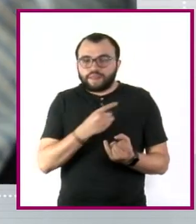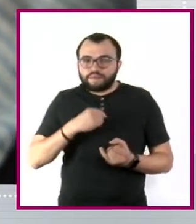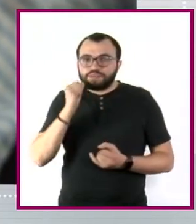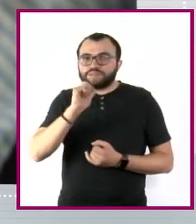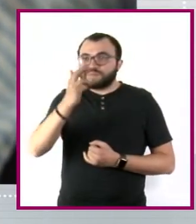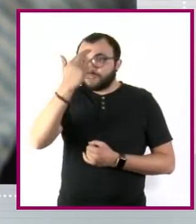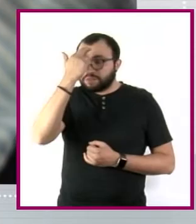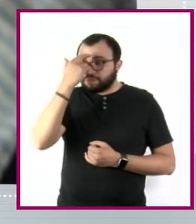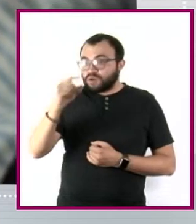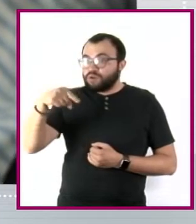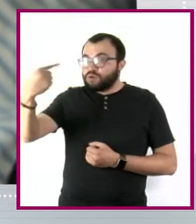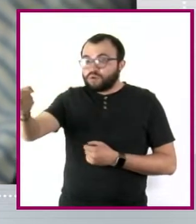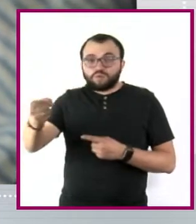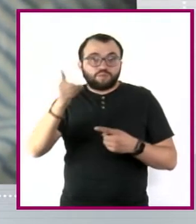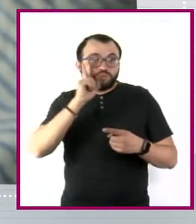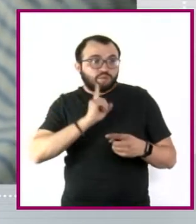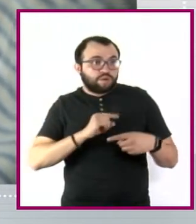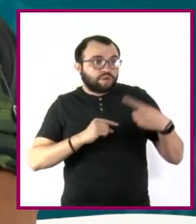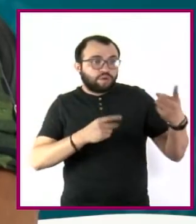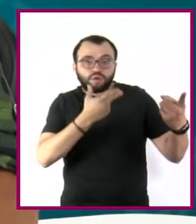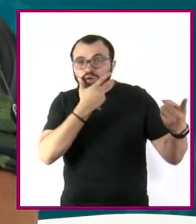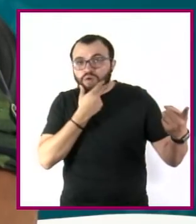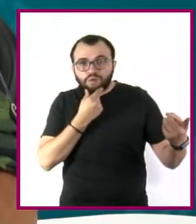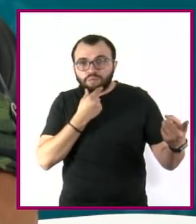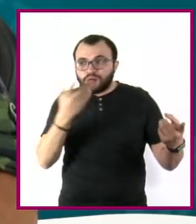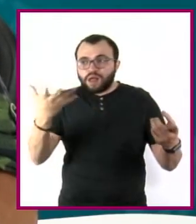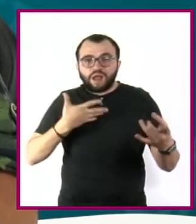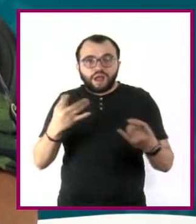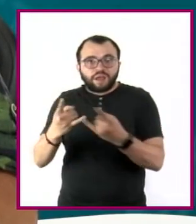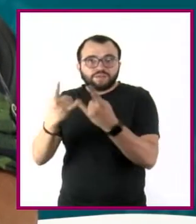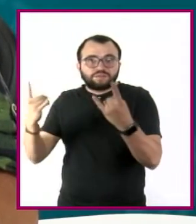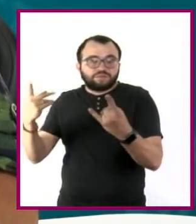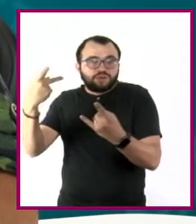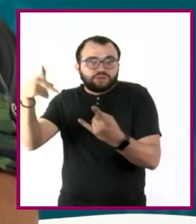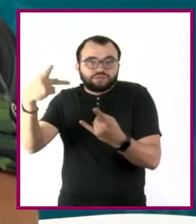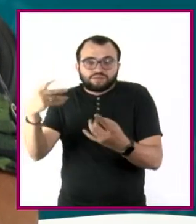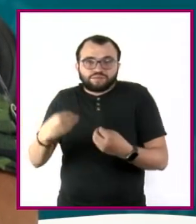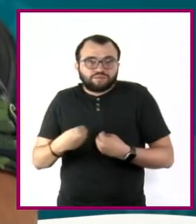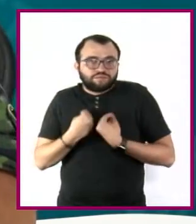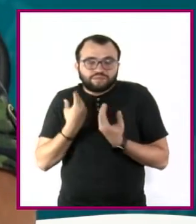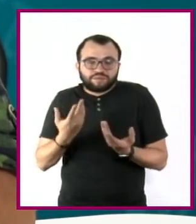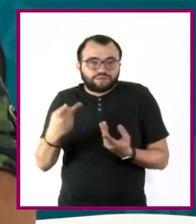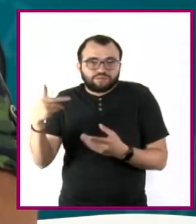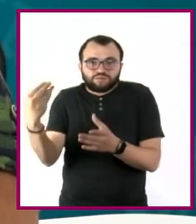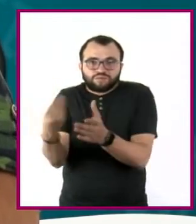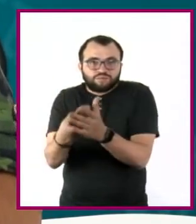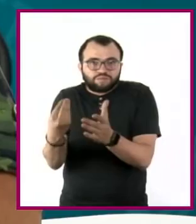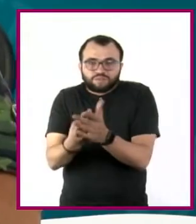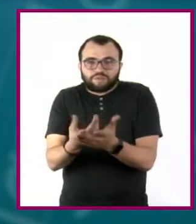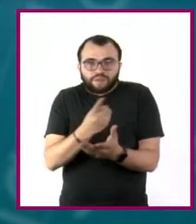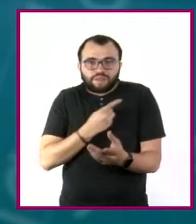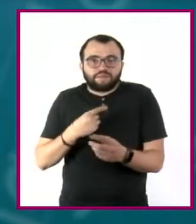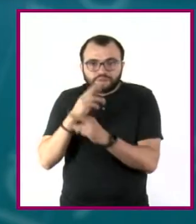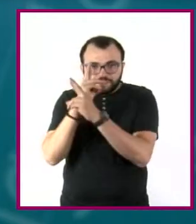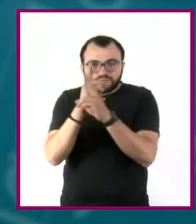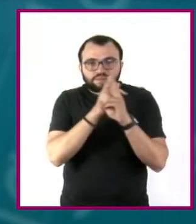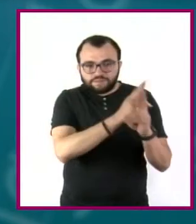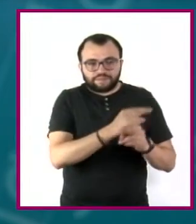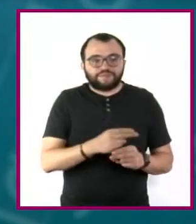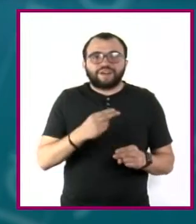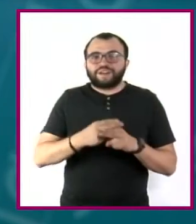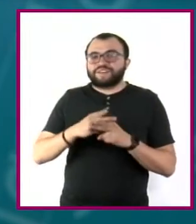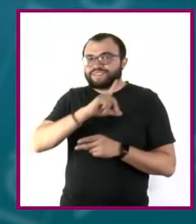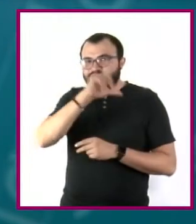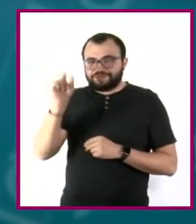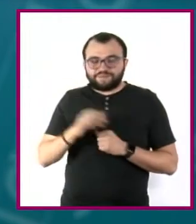viene de otra historia personal. Gracias Eva por compartir tu experiencia con nosotros. ¡Hasta luego! En